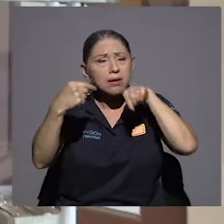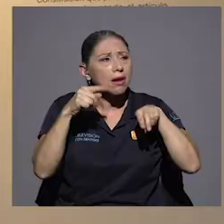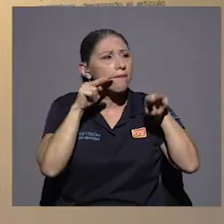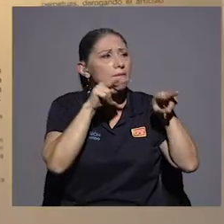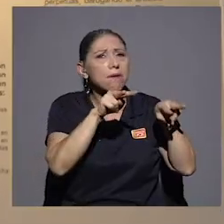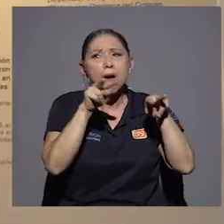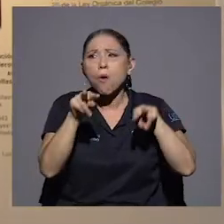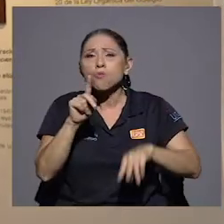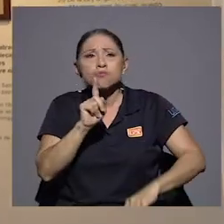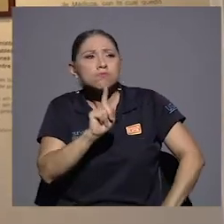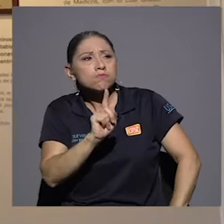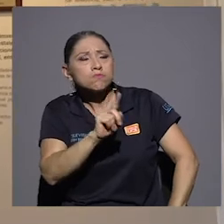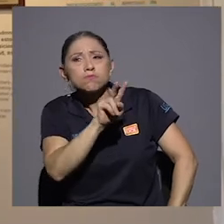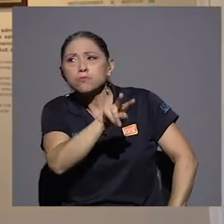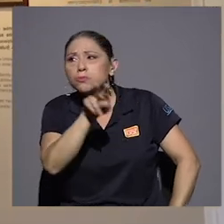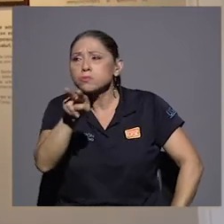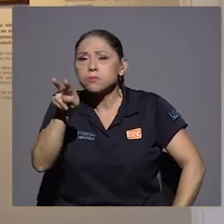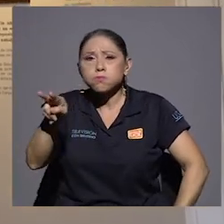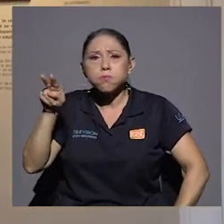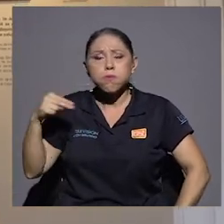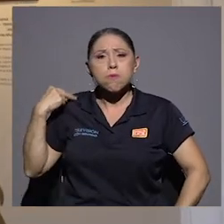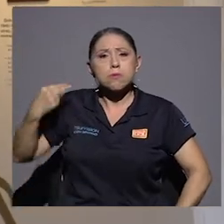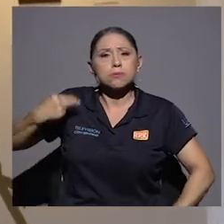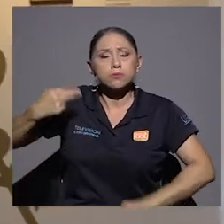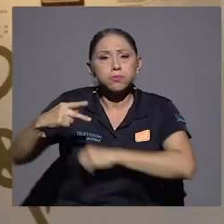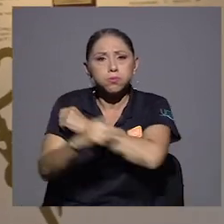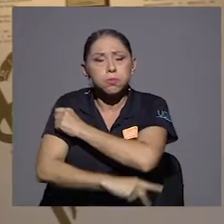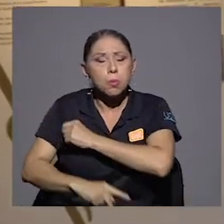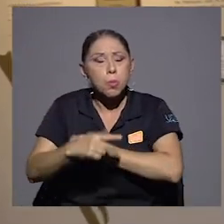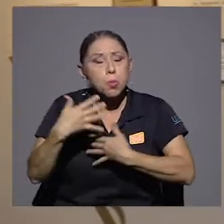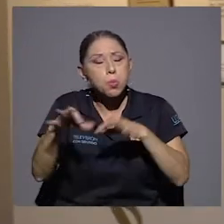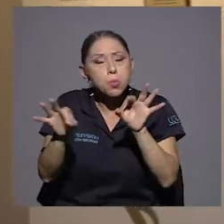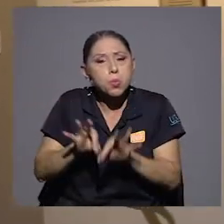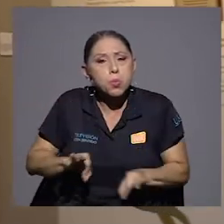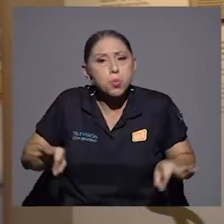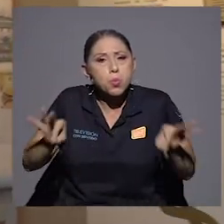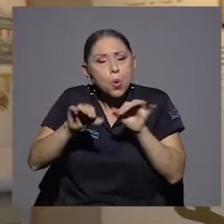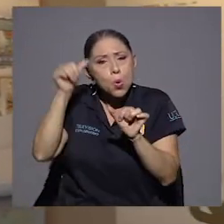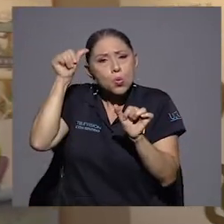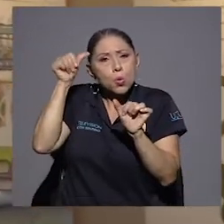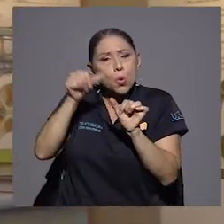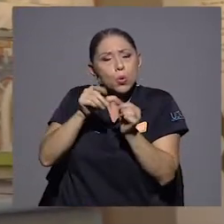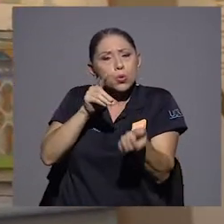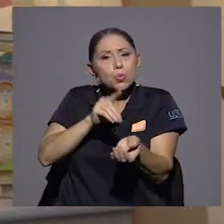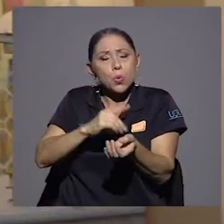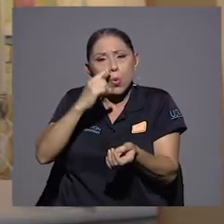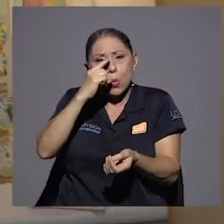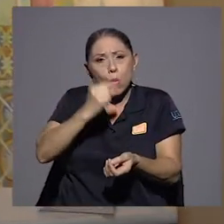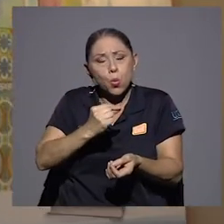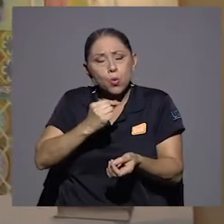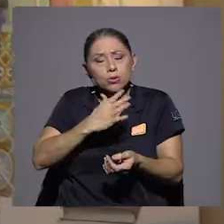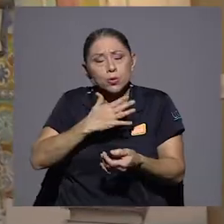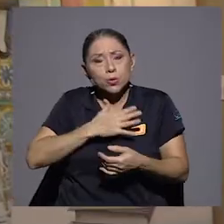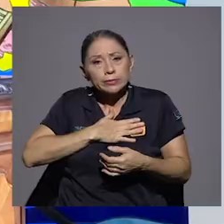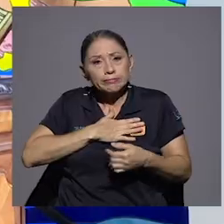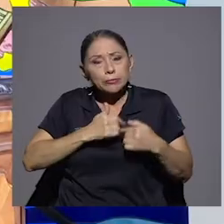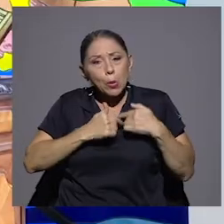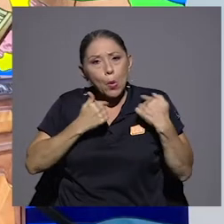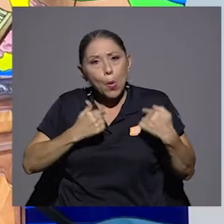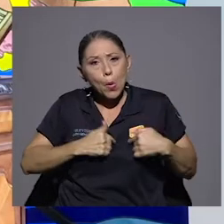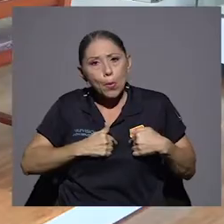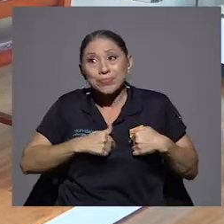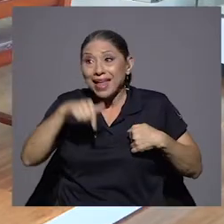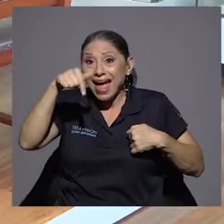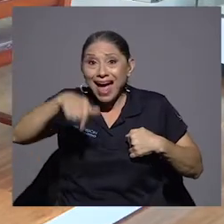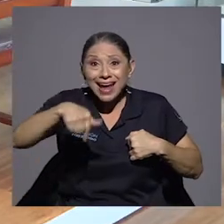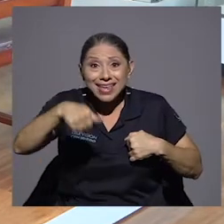recorrido en nuestra historia patria. Merece la pena recordar al Calderón Guardia del corazón, porque aquí tiene